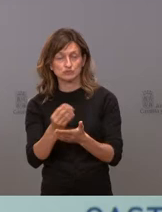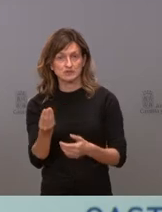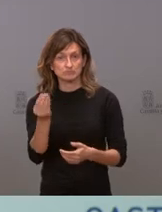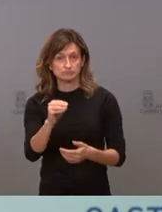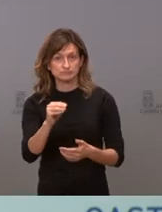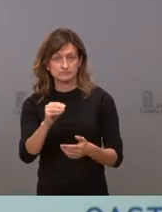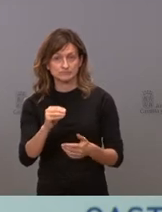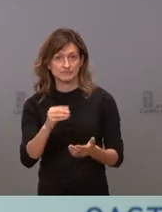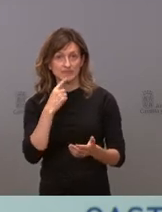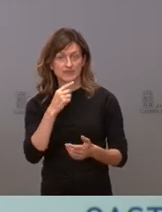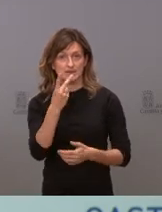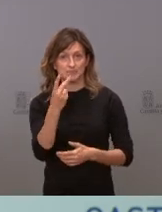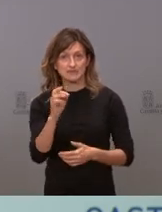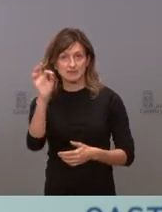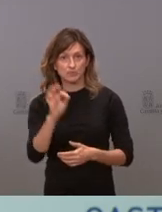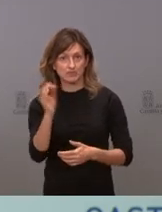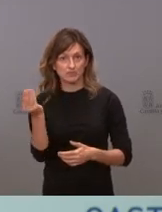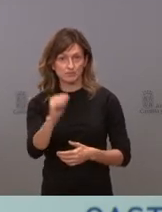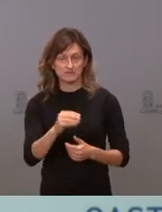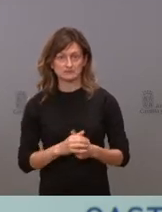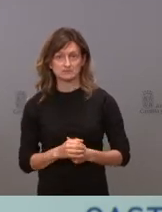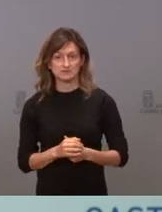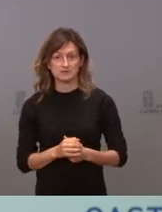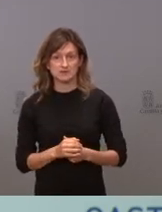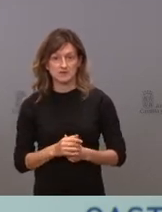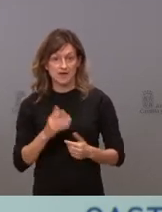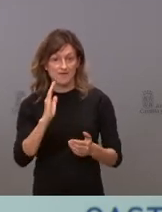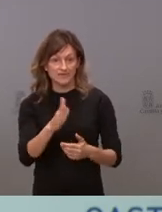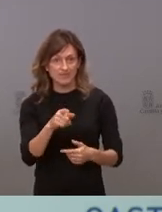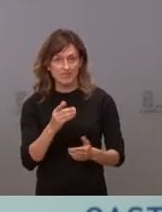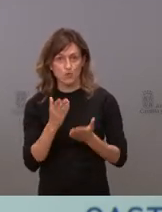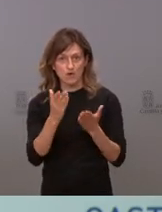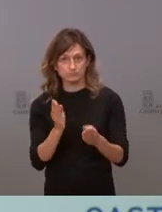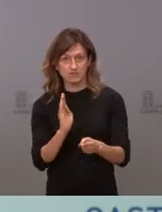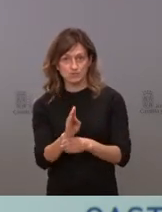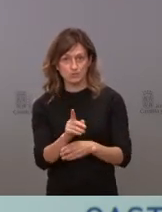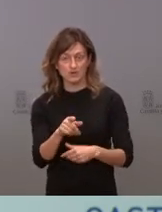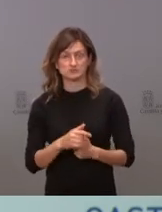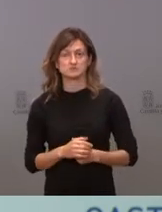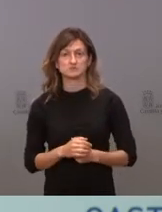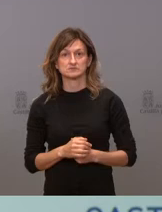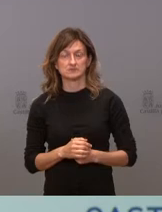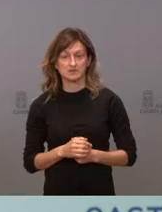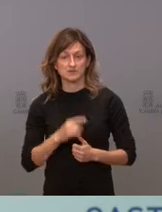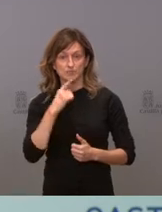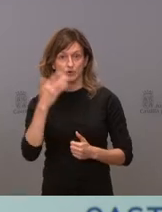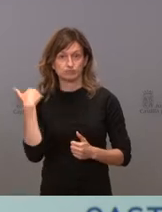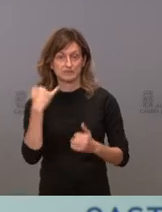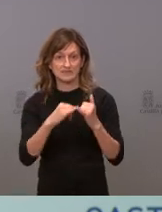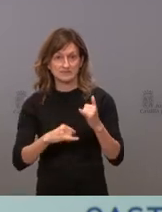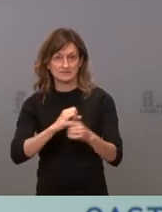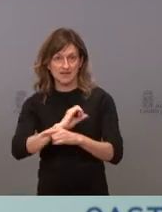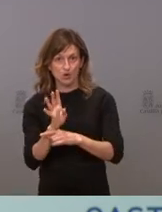esta partida en un 20%. Hemos ayudado a los sectores más afectados durante la crisis del COVID.